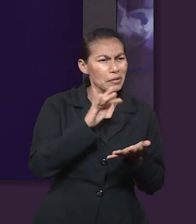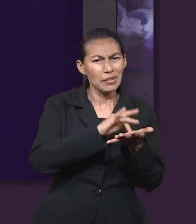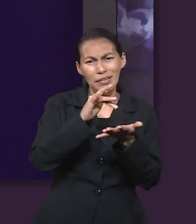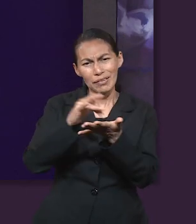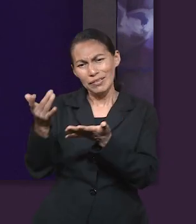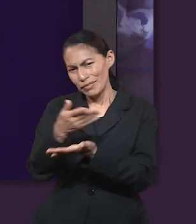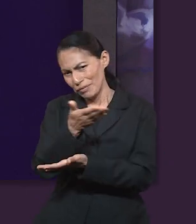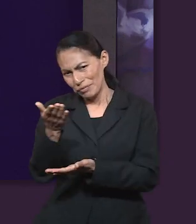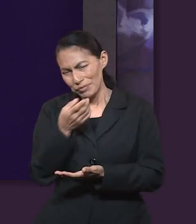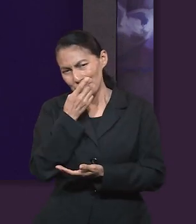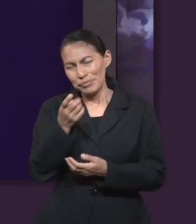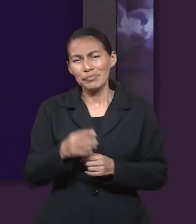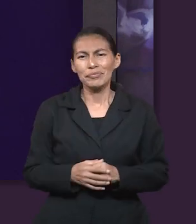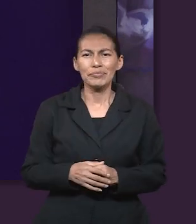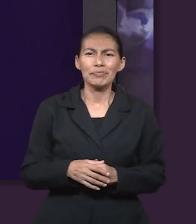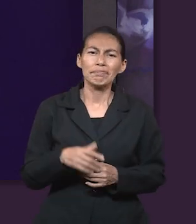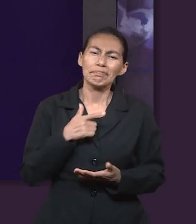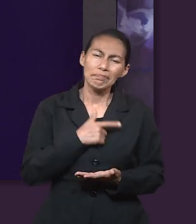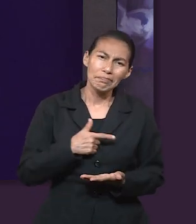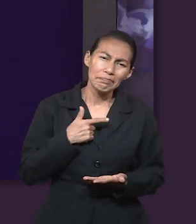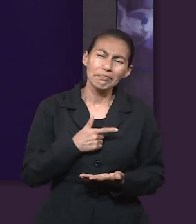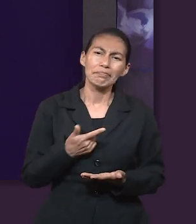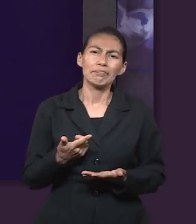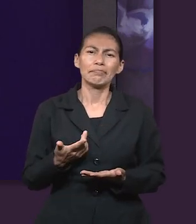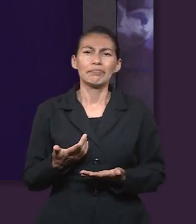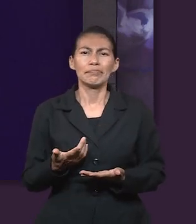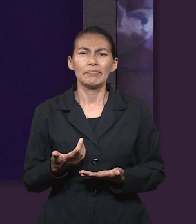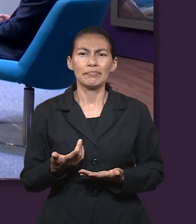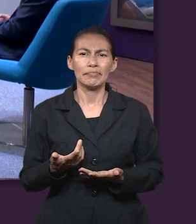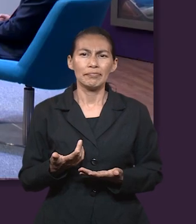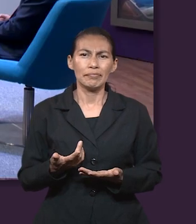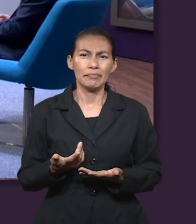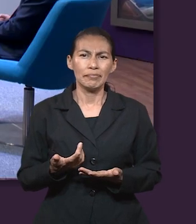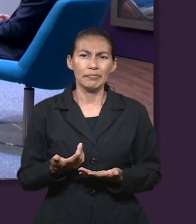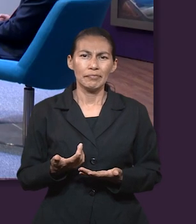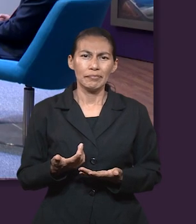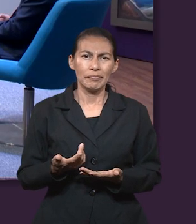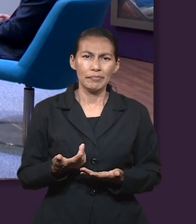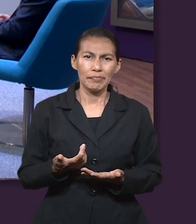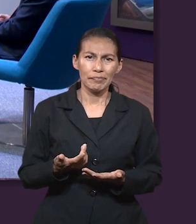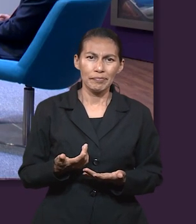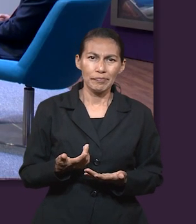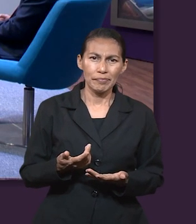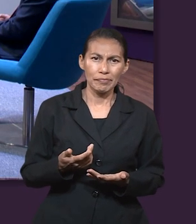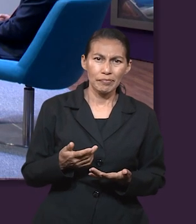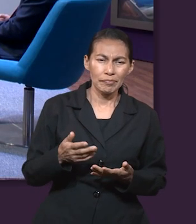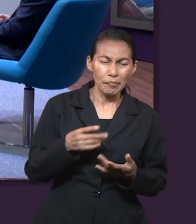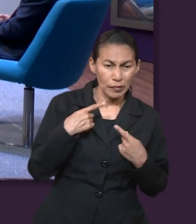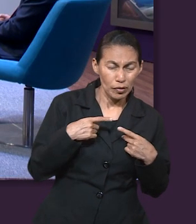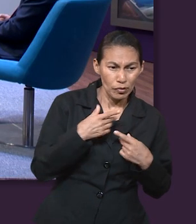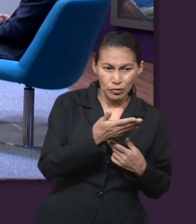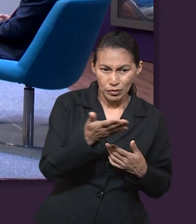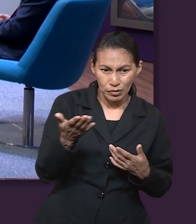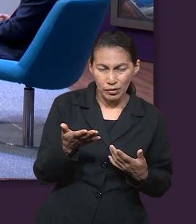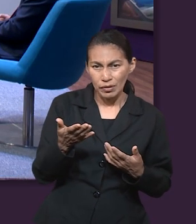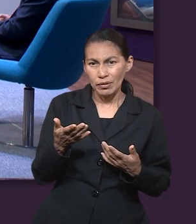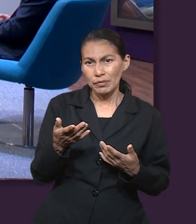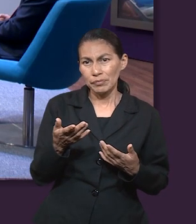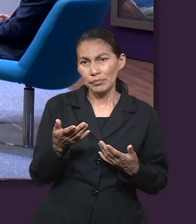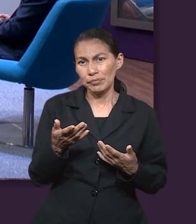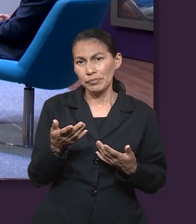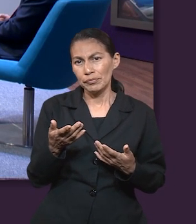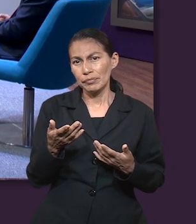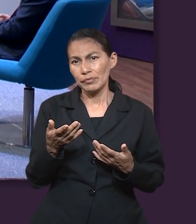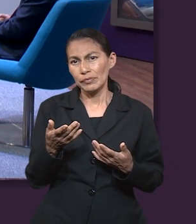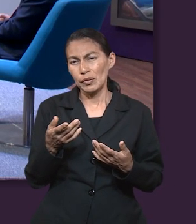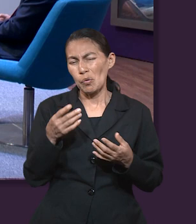agradezco por estos comentarios, y me gustaría dejar con nuestros, las personas que